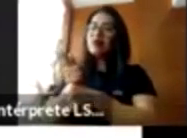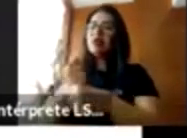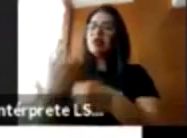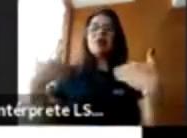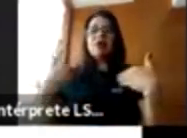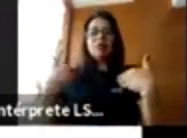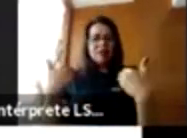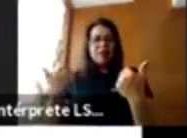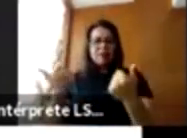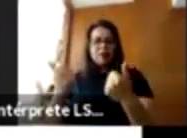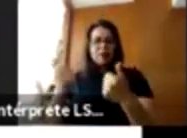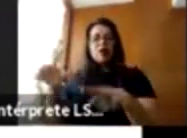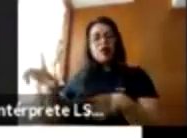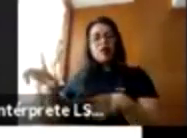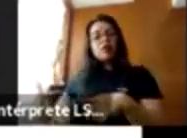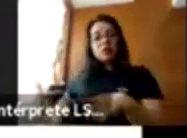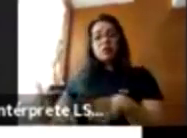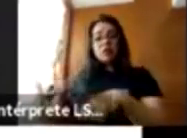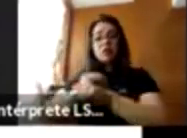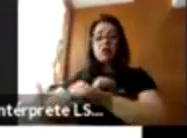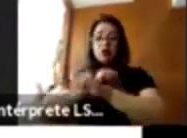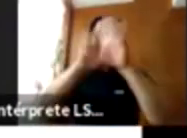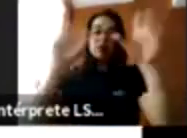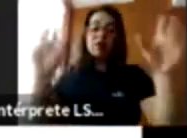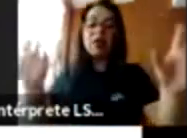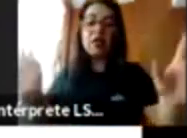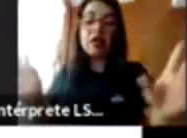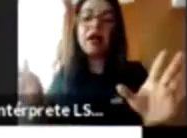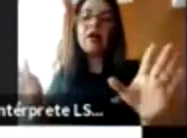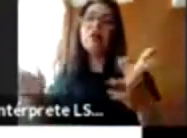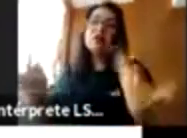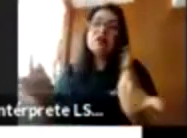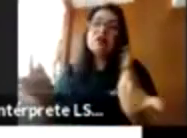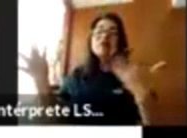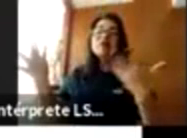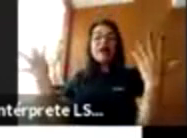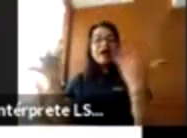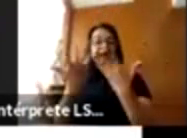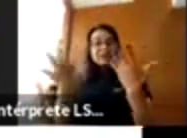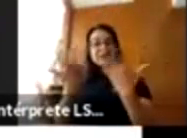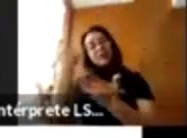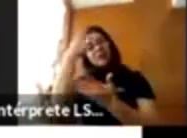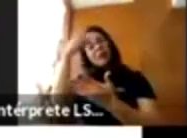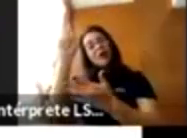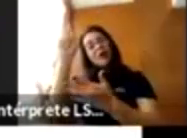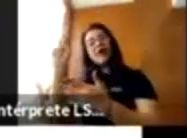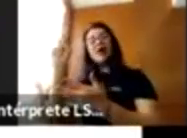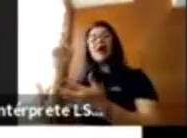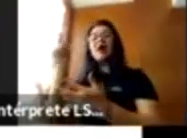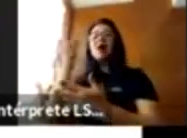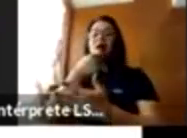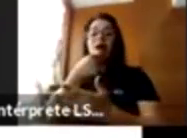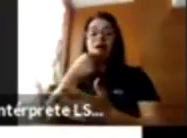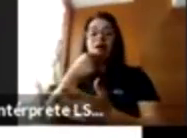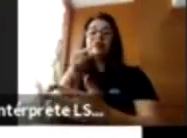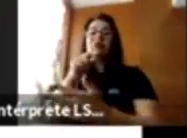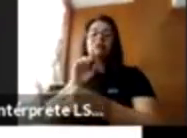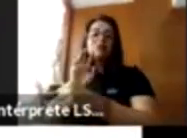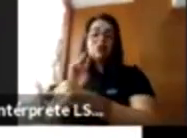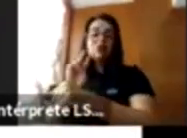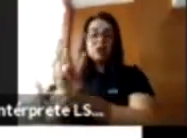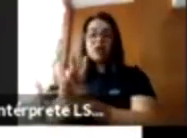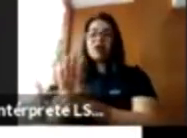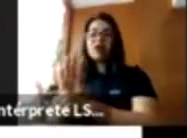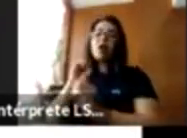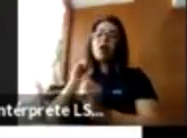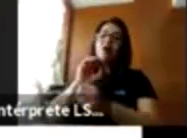los gobiernos están, claro, tomando las medidas necesarias para proteger a la población del virus. Eso es esencial.